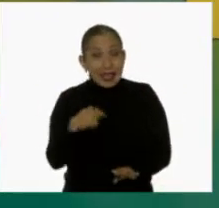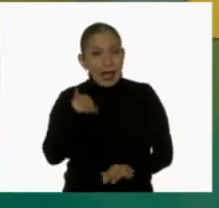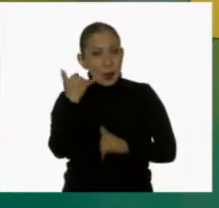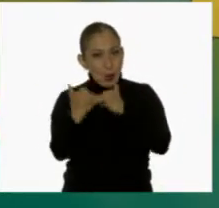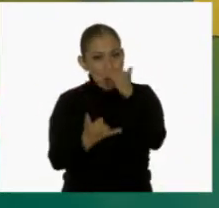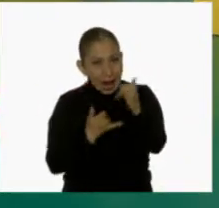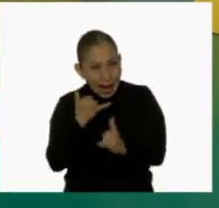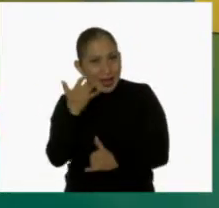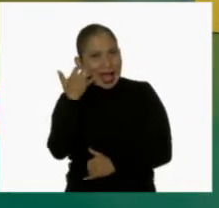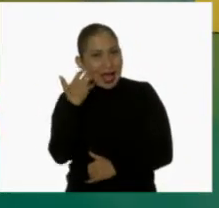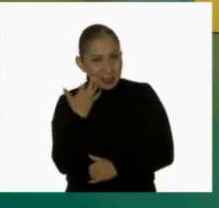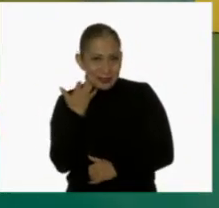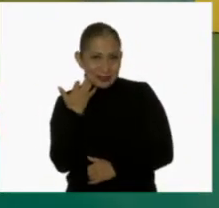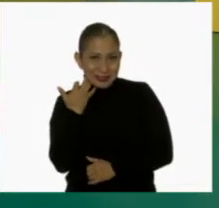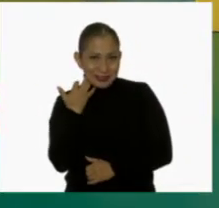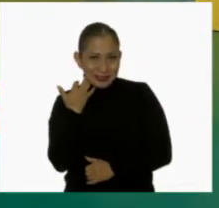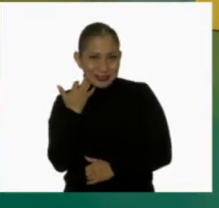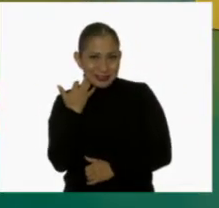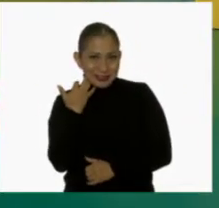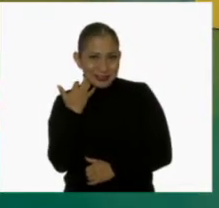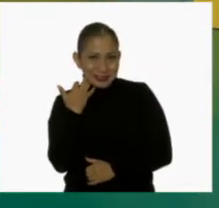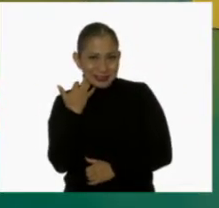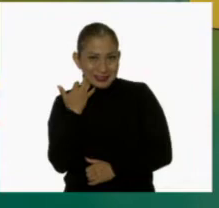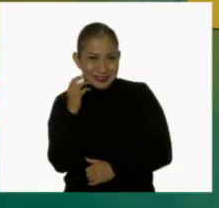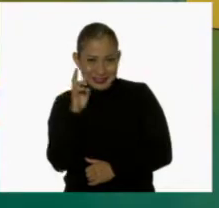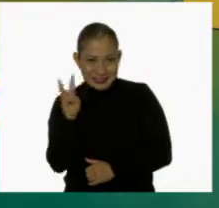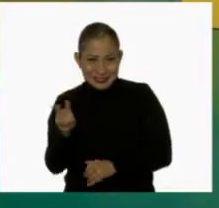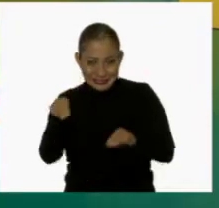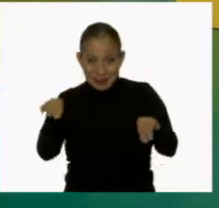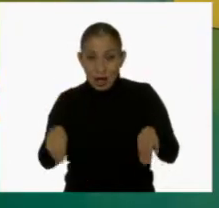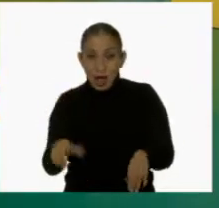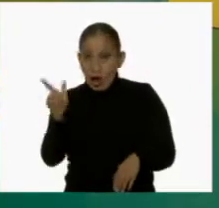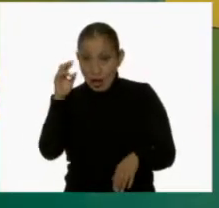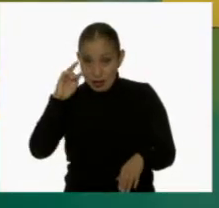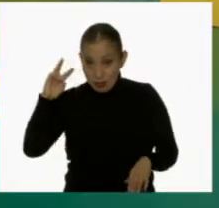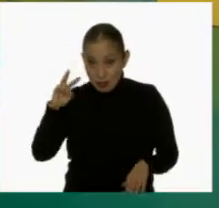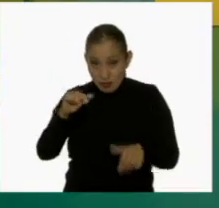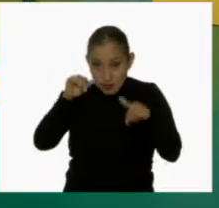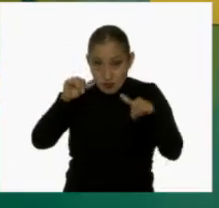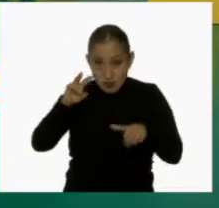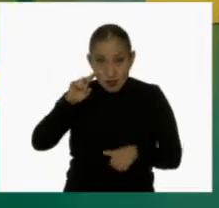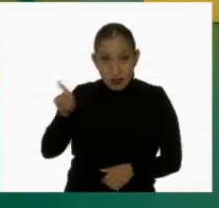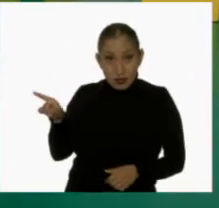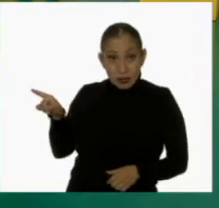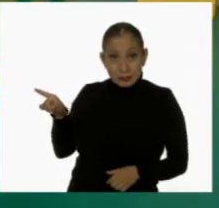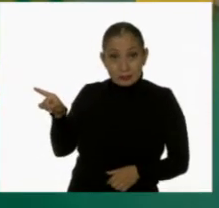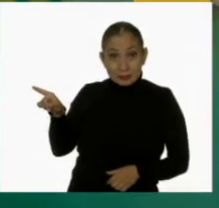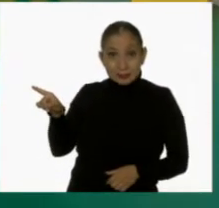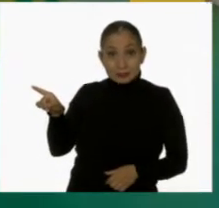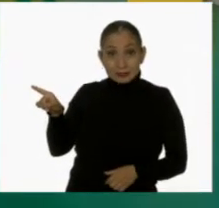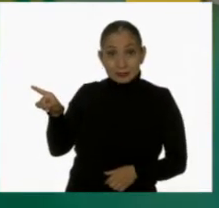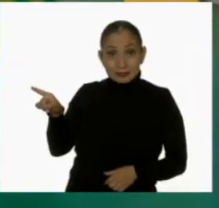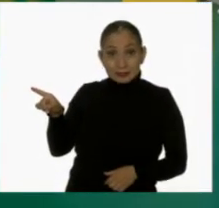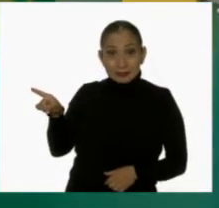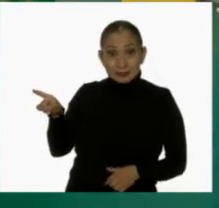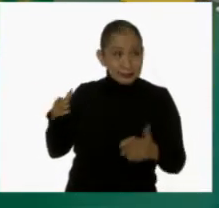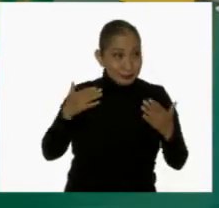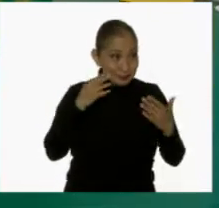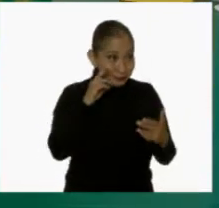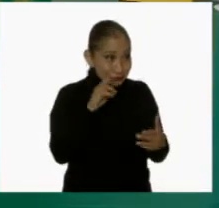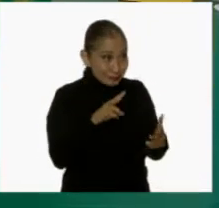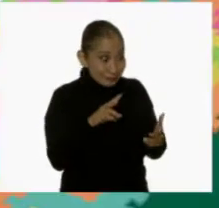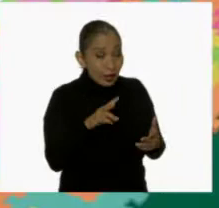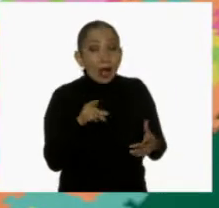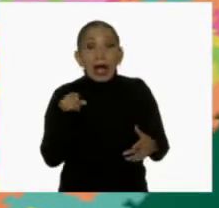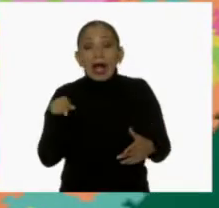a jugar al Gato. Lo coloco ahí, espero que lo puedan ver todos allá en casa. Sí, yo creo que se ve bastante bien. En